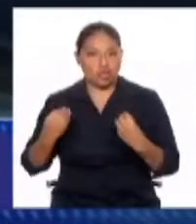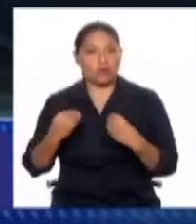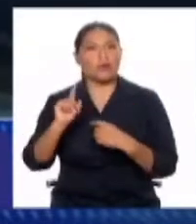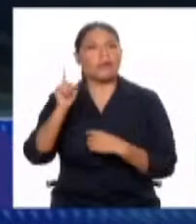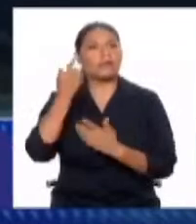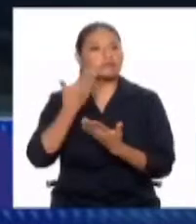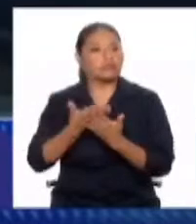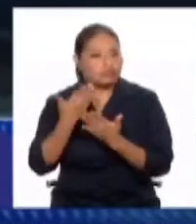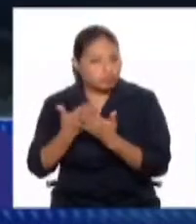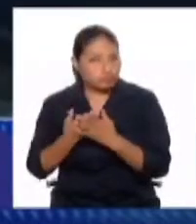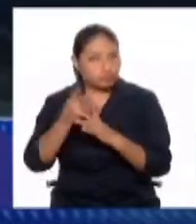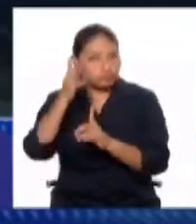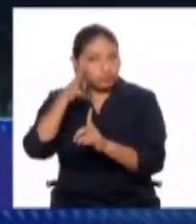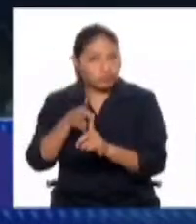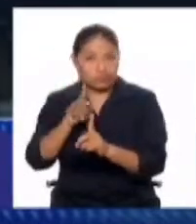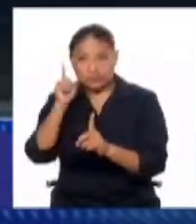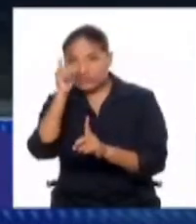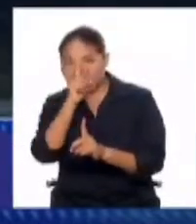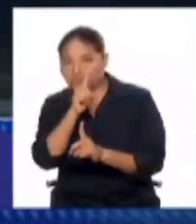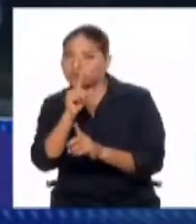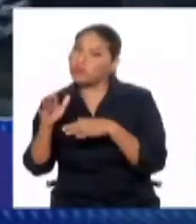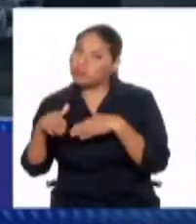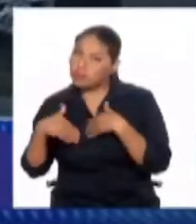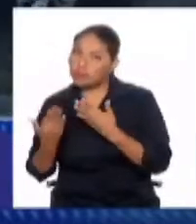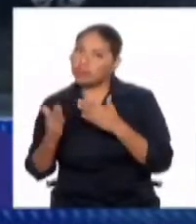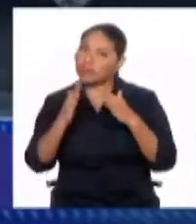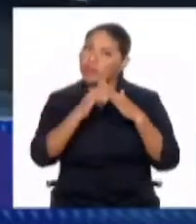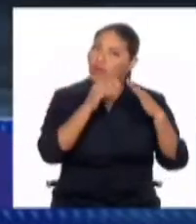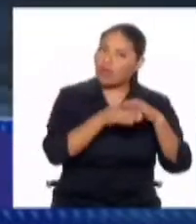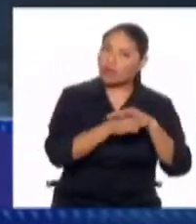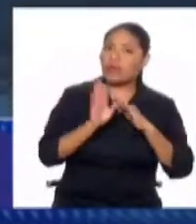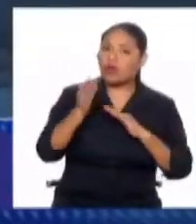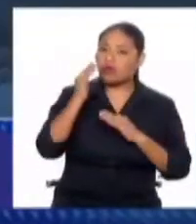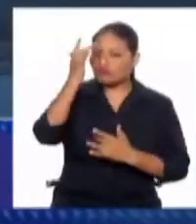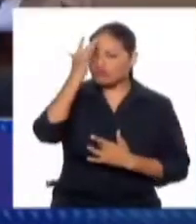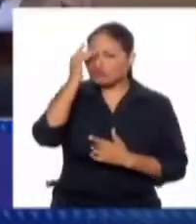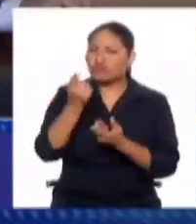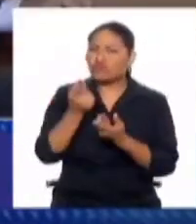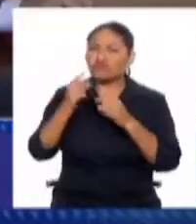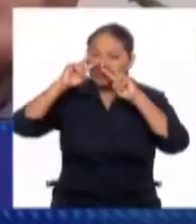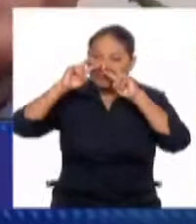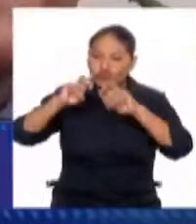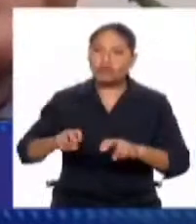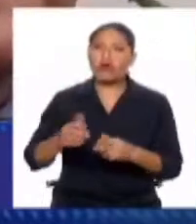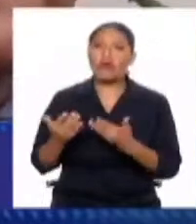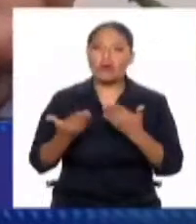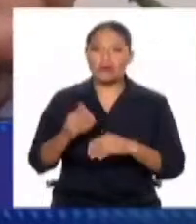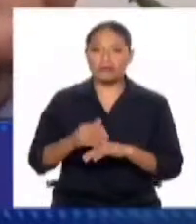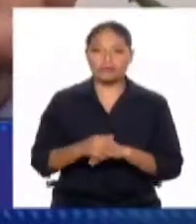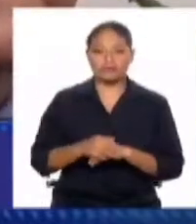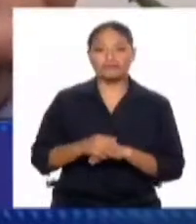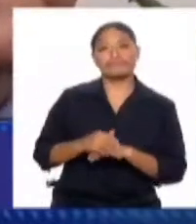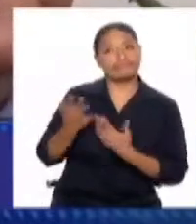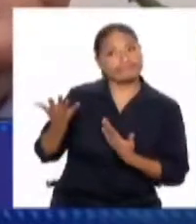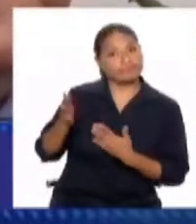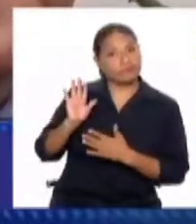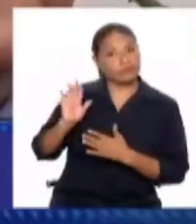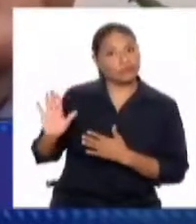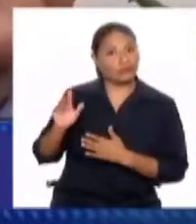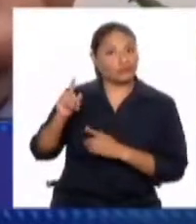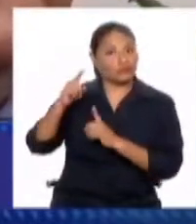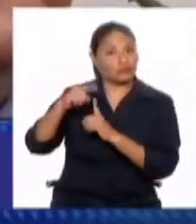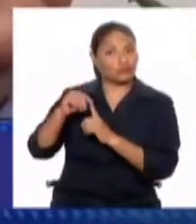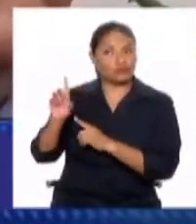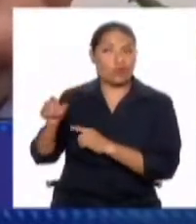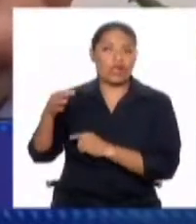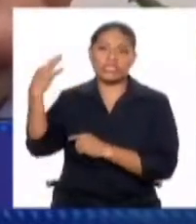Esperemos que no sea así, así es, y que no sea, pues, esta enfermedad la que está sufriendo, ¿no? Bueno, en verdad, jugar con la salud ya es un tema mayor, pero, como tú dices,